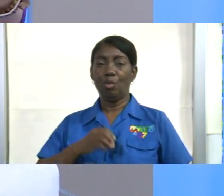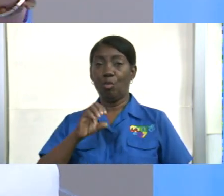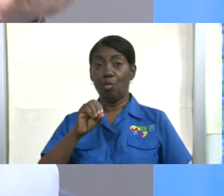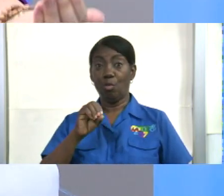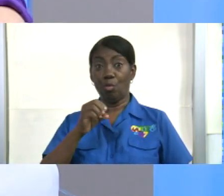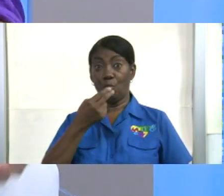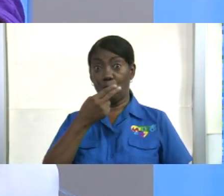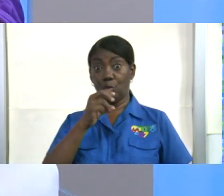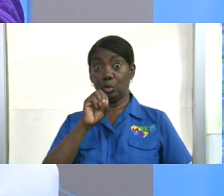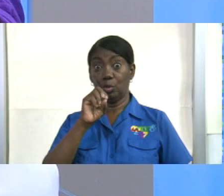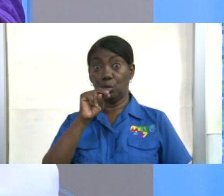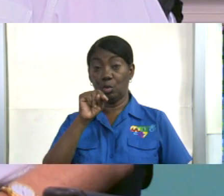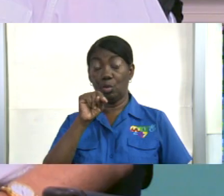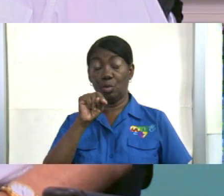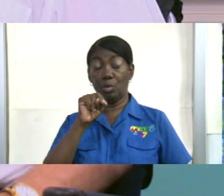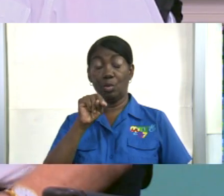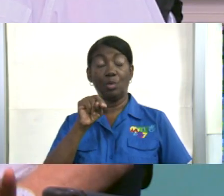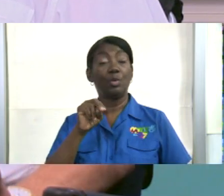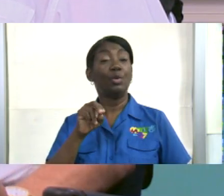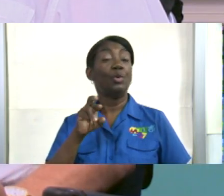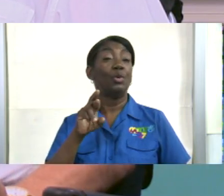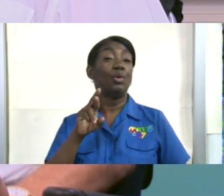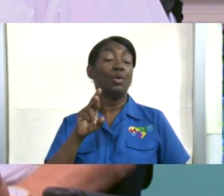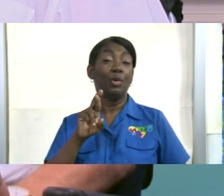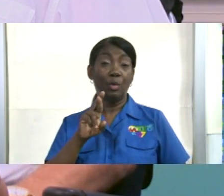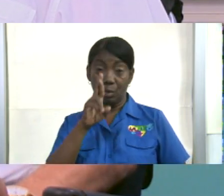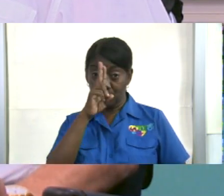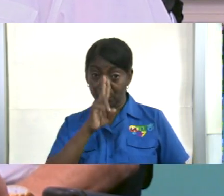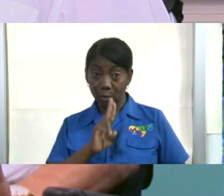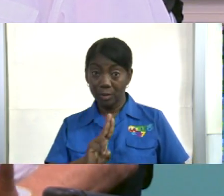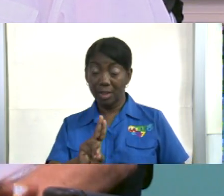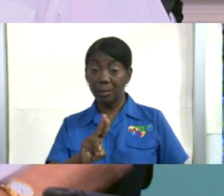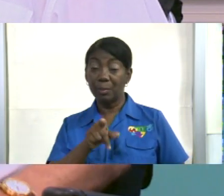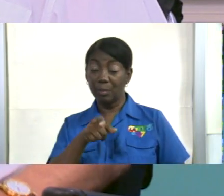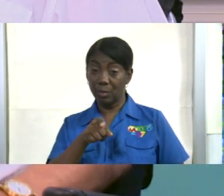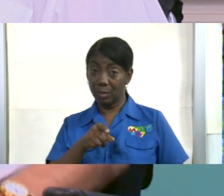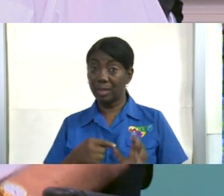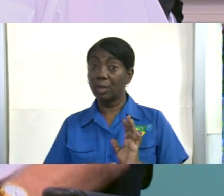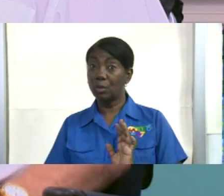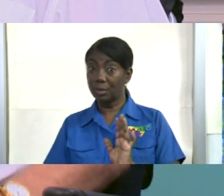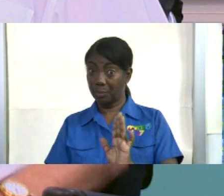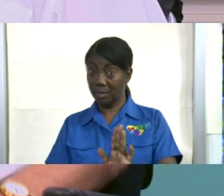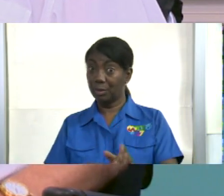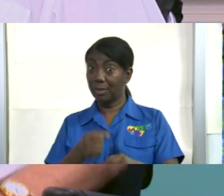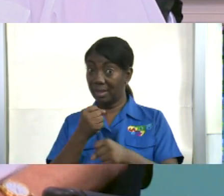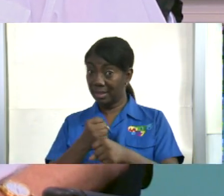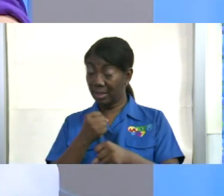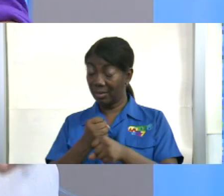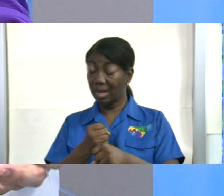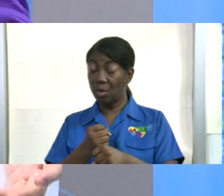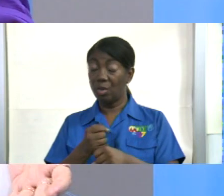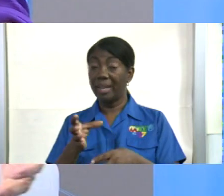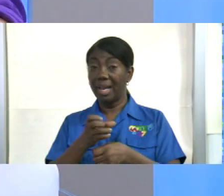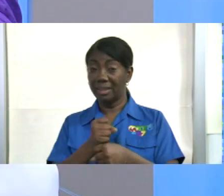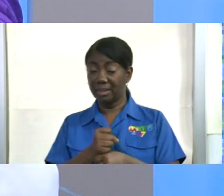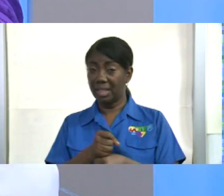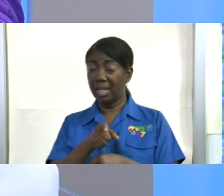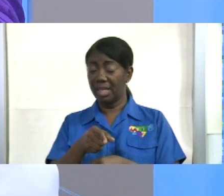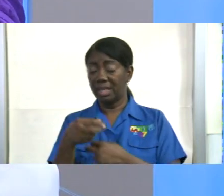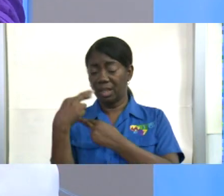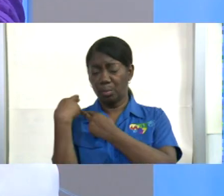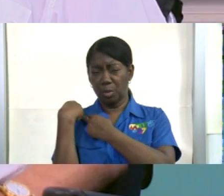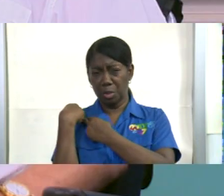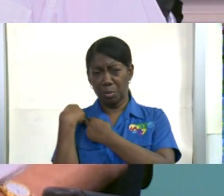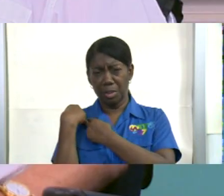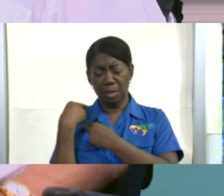por reconocer su amor por reconocer su amor dice ya y le implica alguna responsabilidad